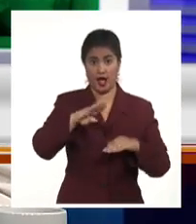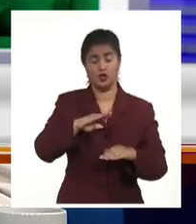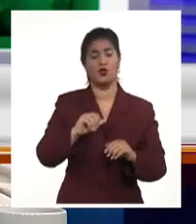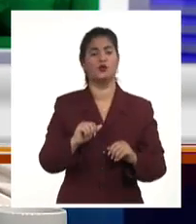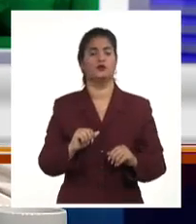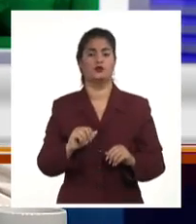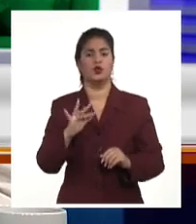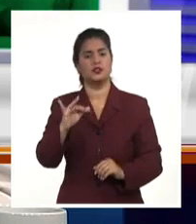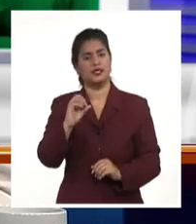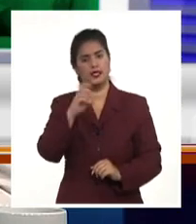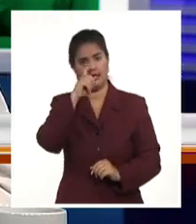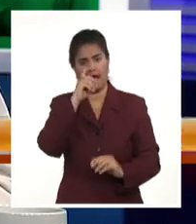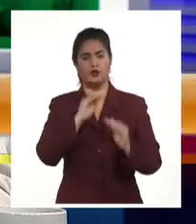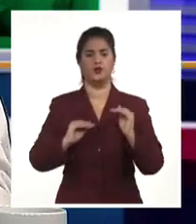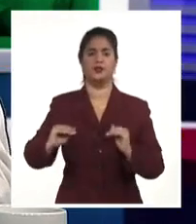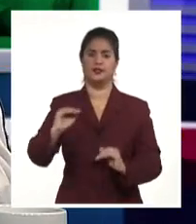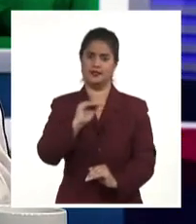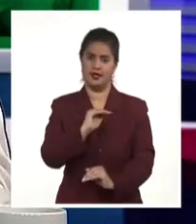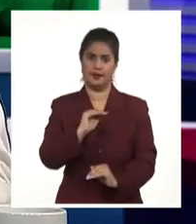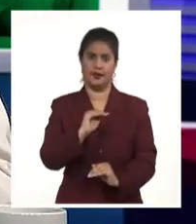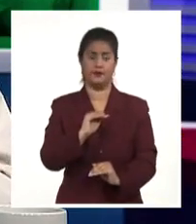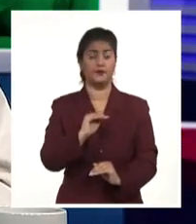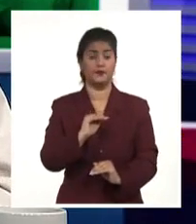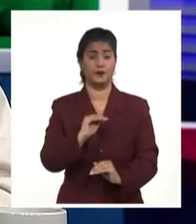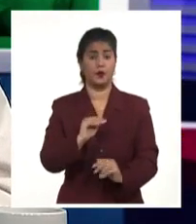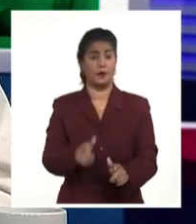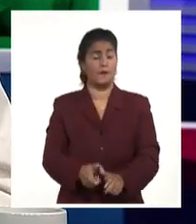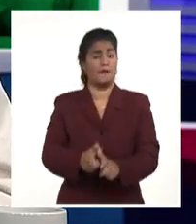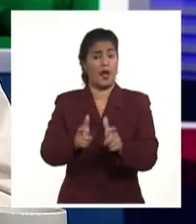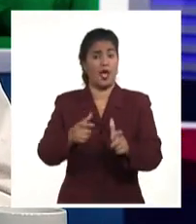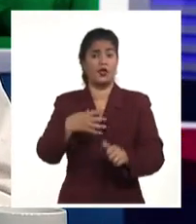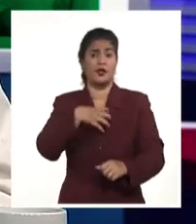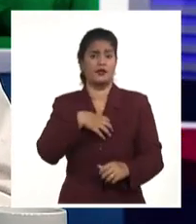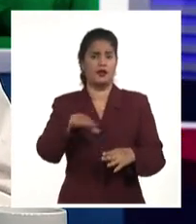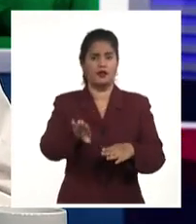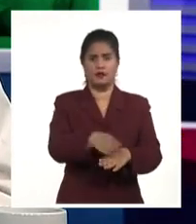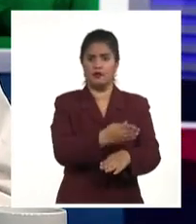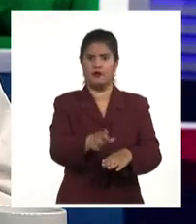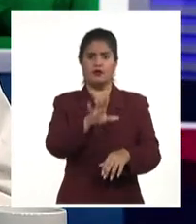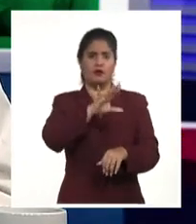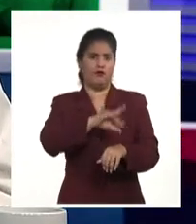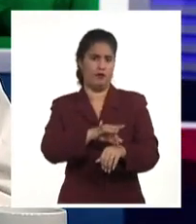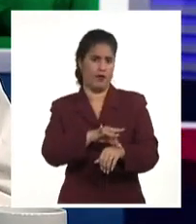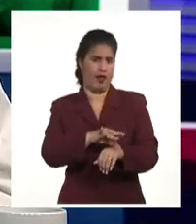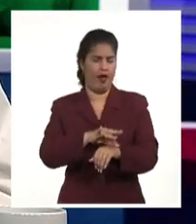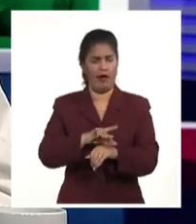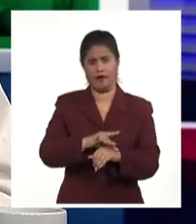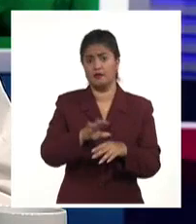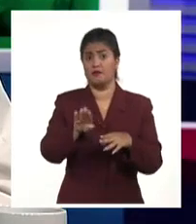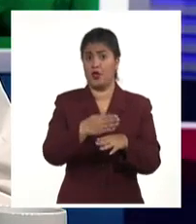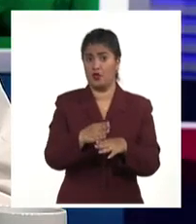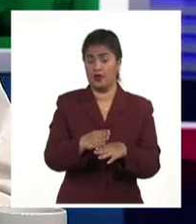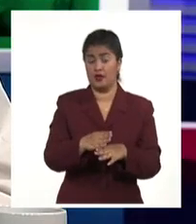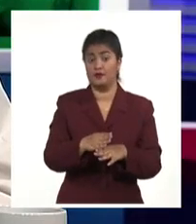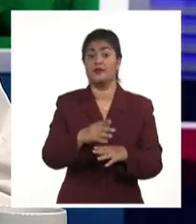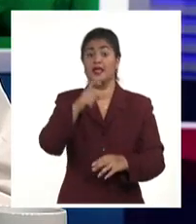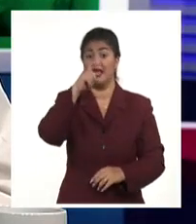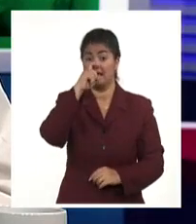años, precisamente por su condición y por las comorbilidades que generalmente